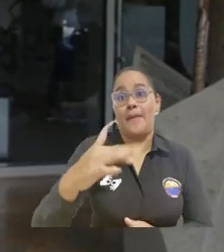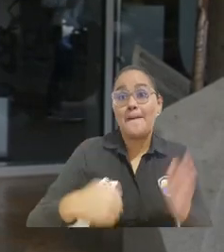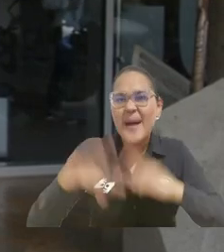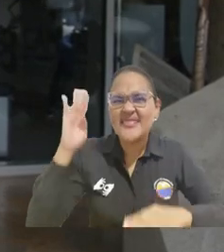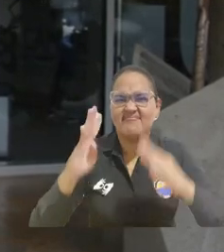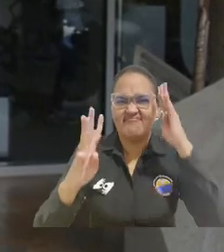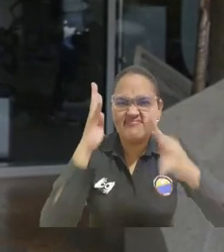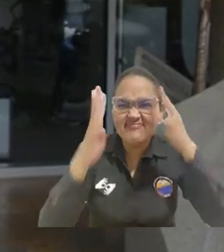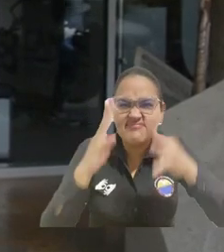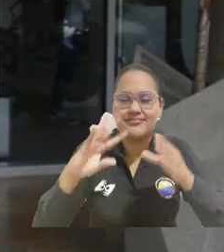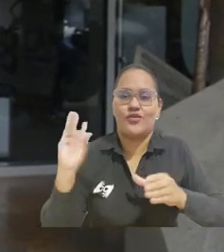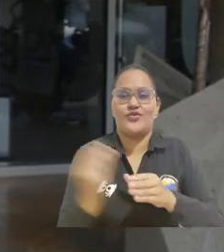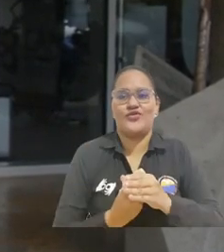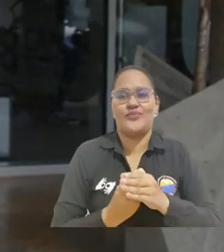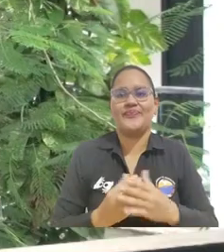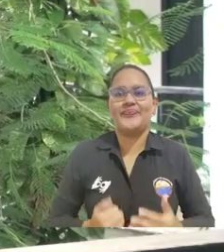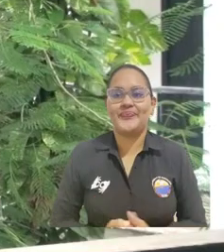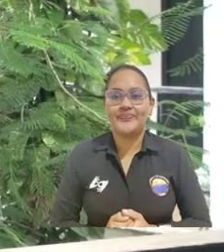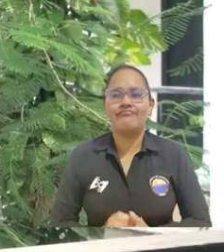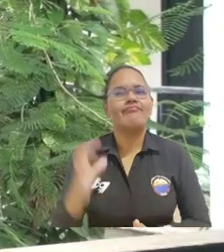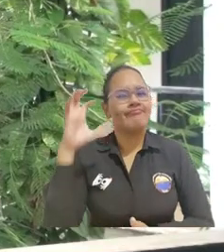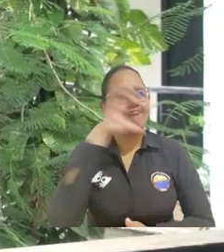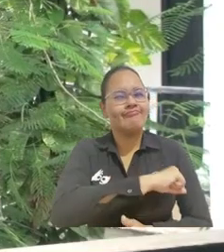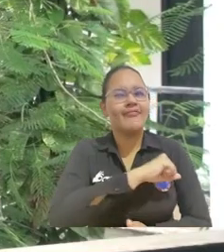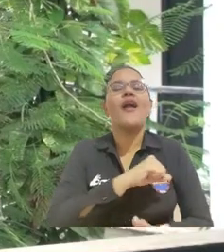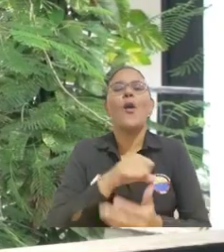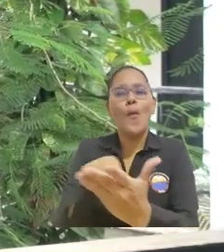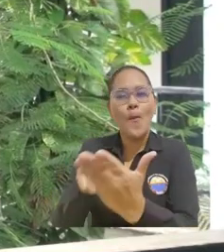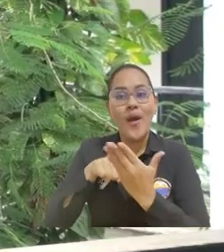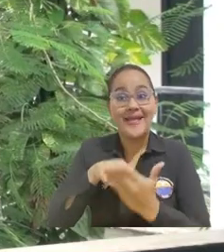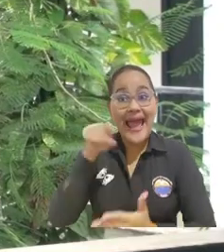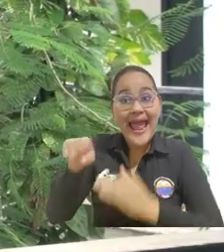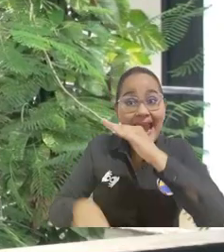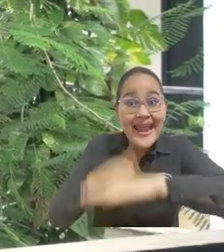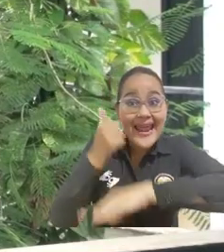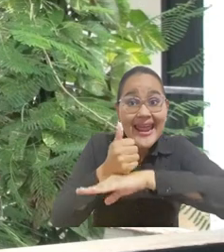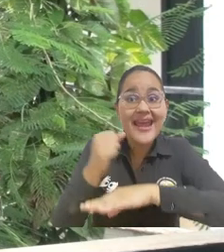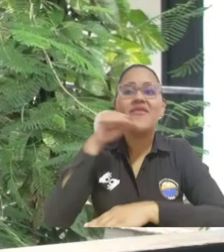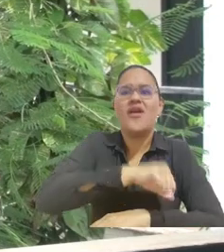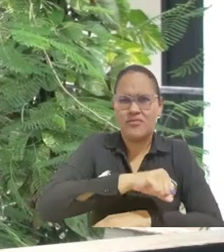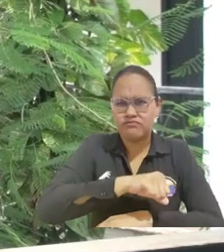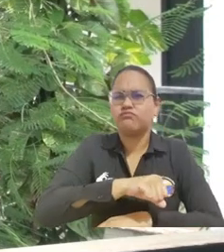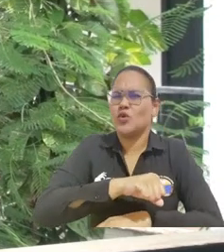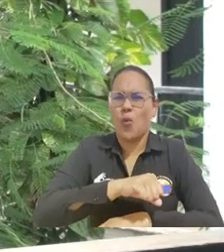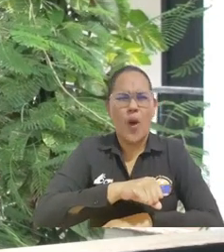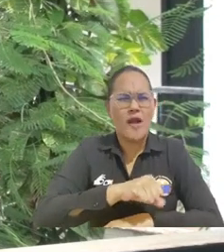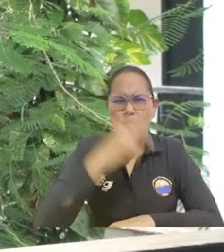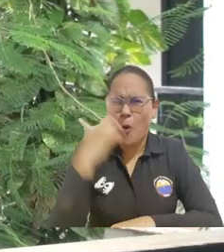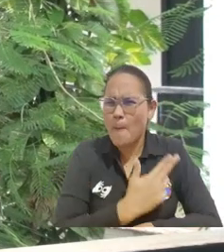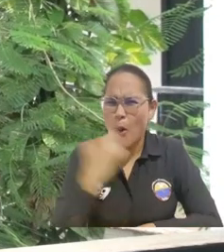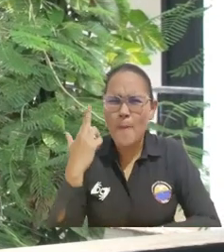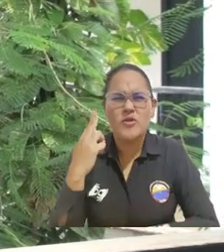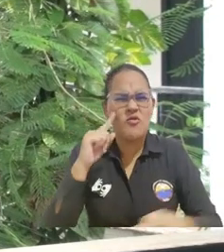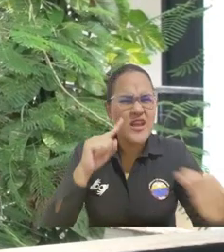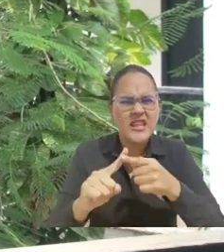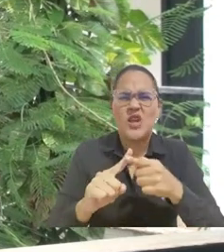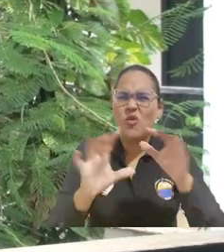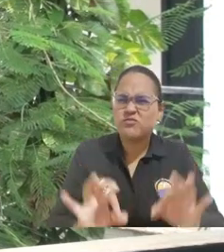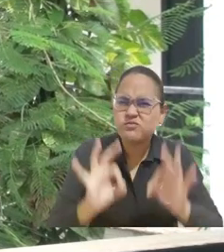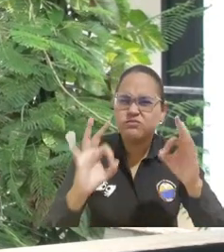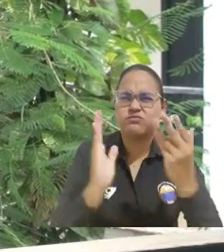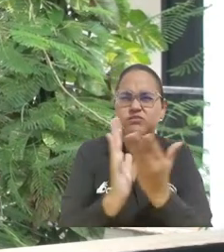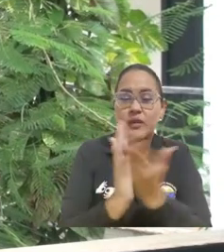Marta, mayor innovación y mayor inclusión. Demuestra que el doctor Pablo Vera está comprometido con la excelencia de la educación y el